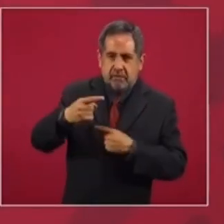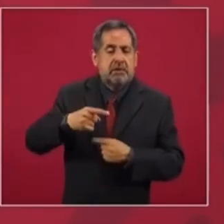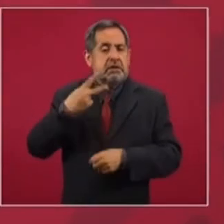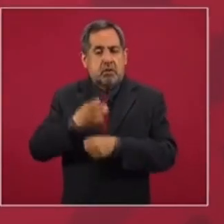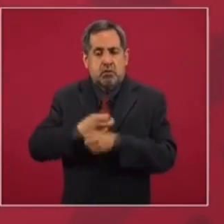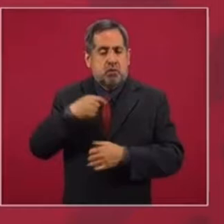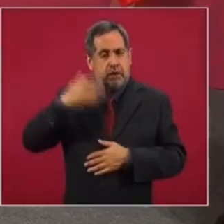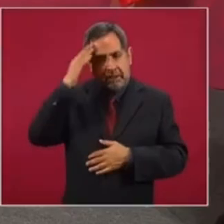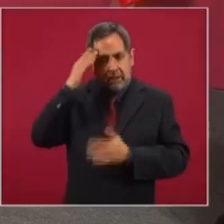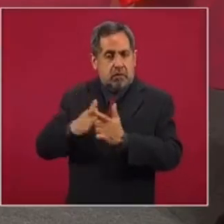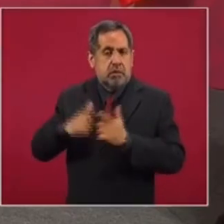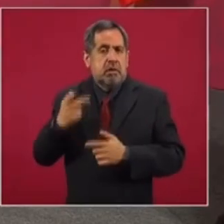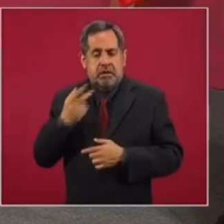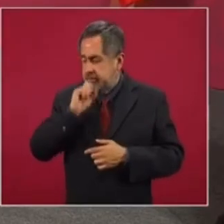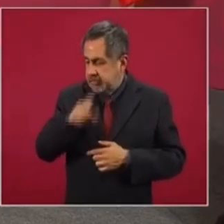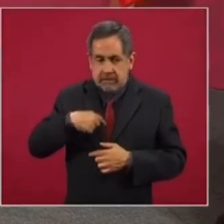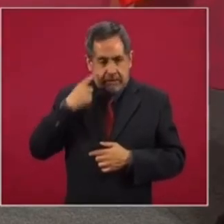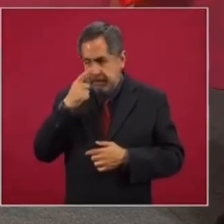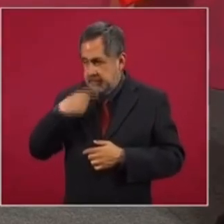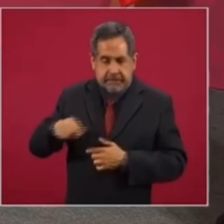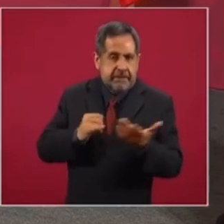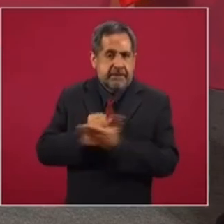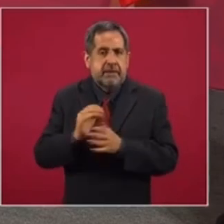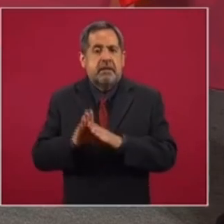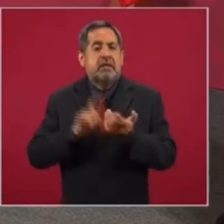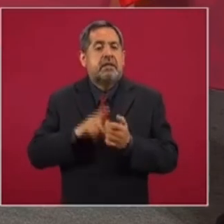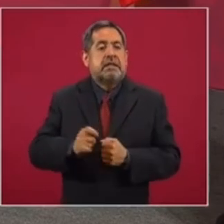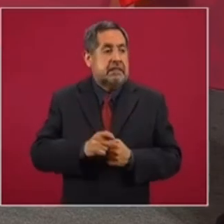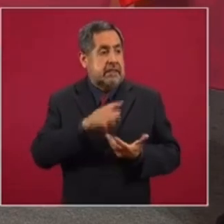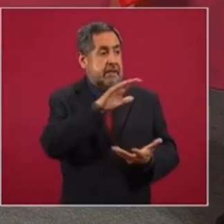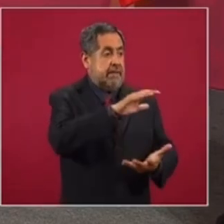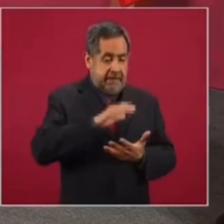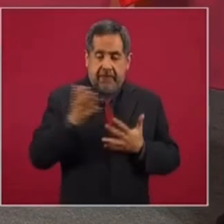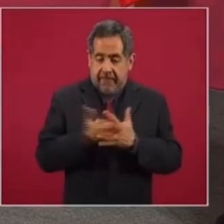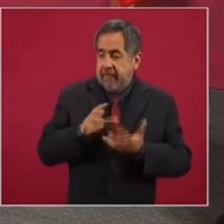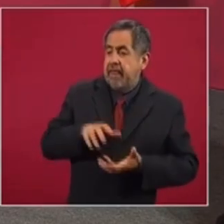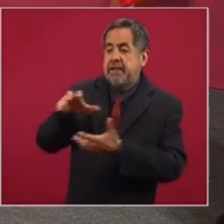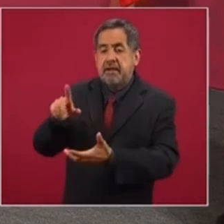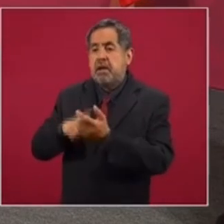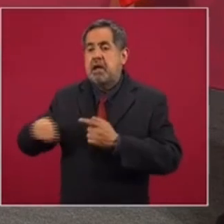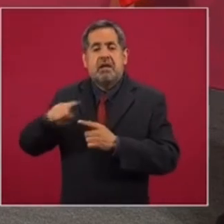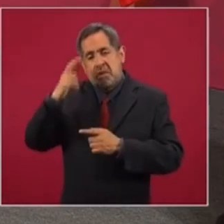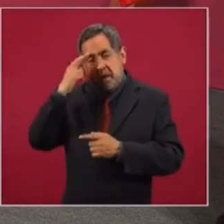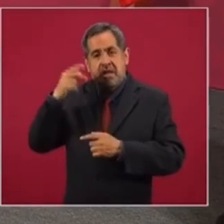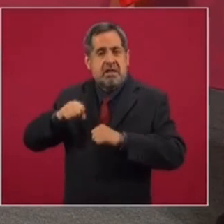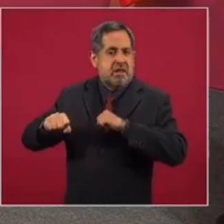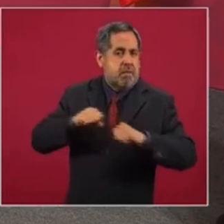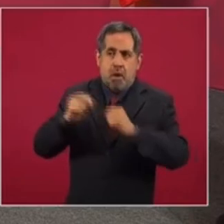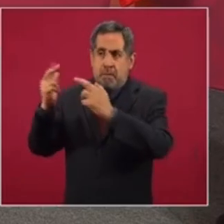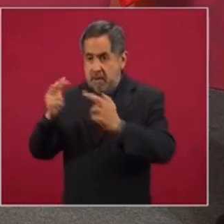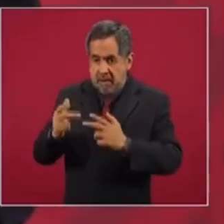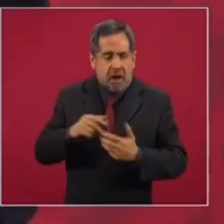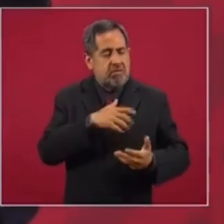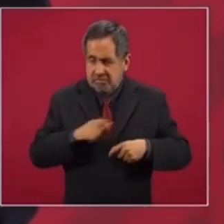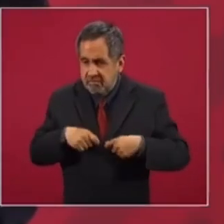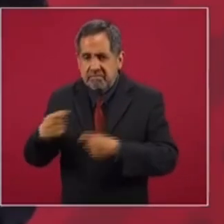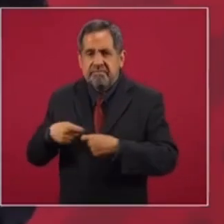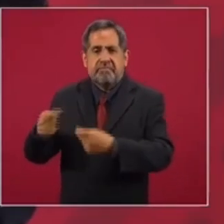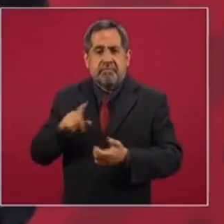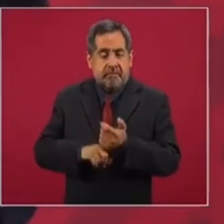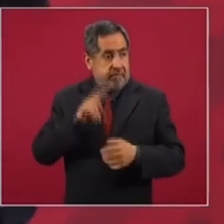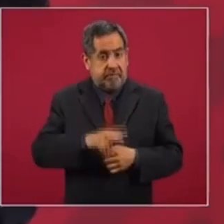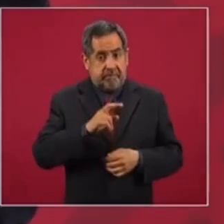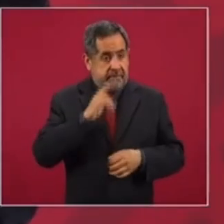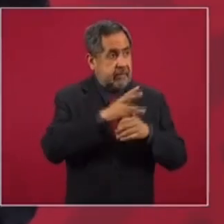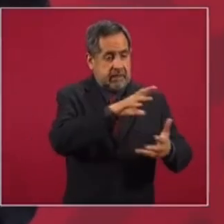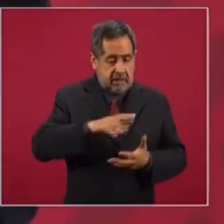dirigente de un partido, también decidimos entregar para damnificados, los afectados por el temblor, la mitad de lo que nos